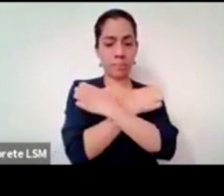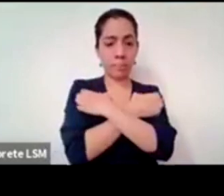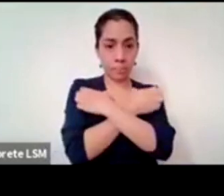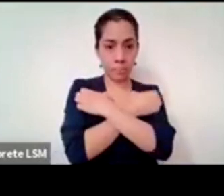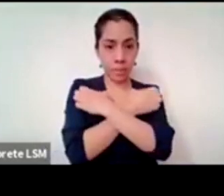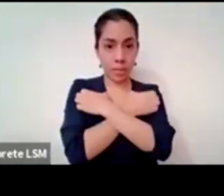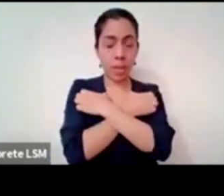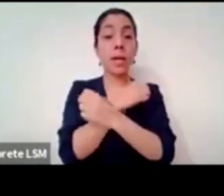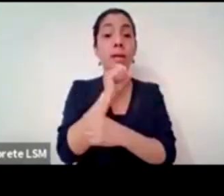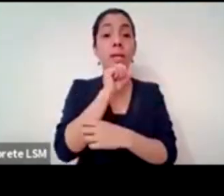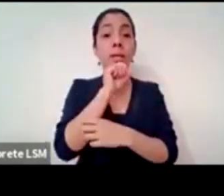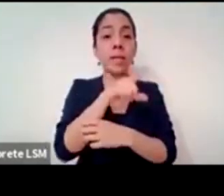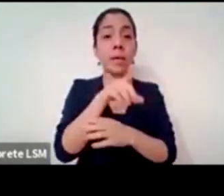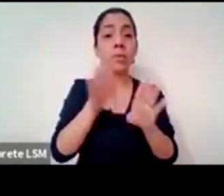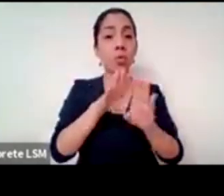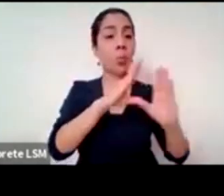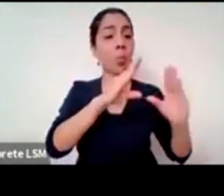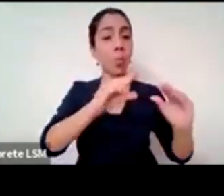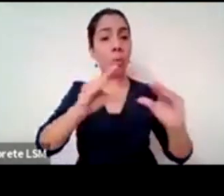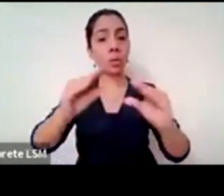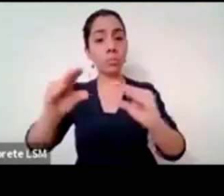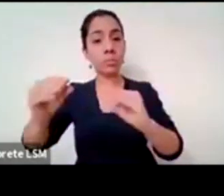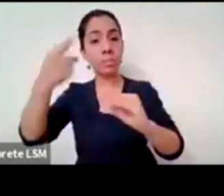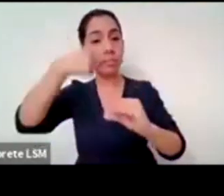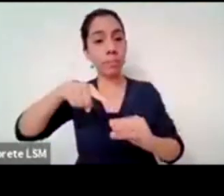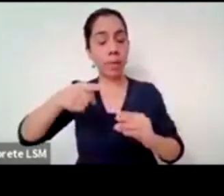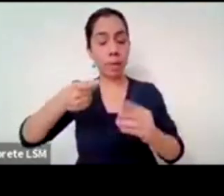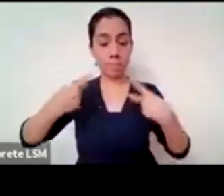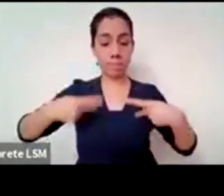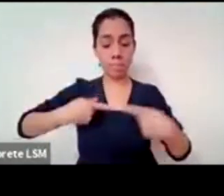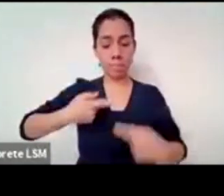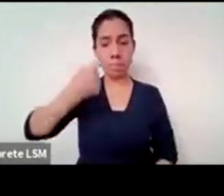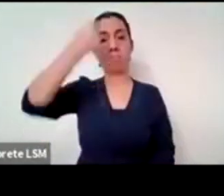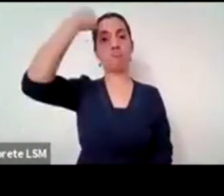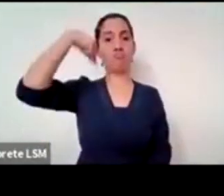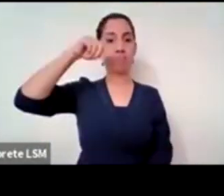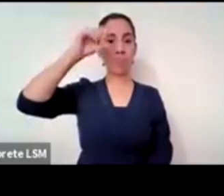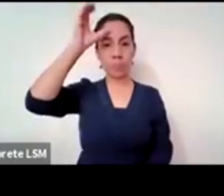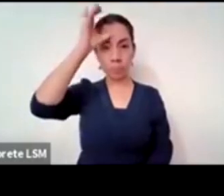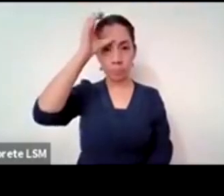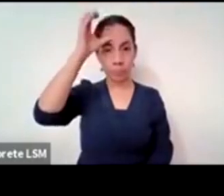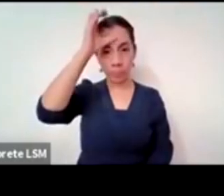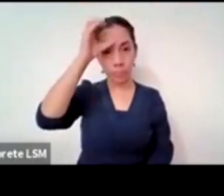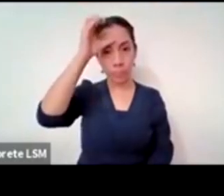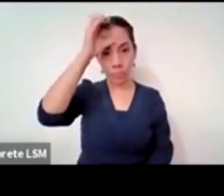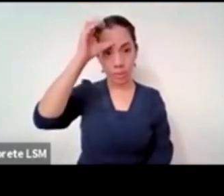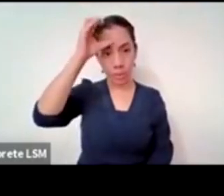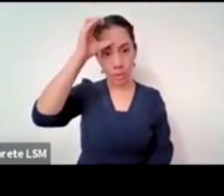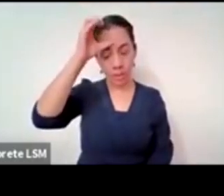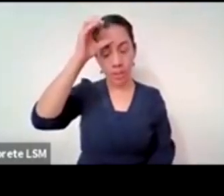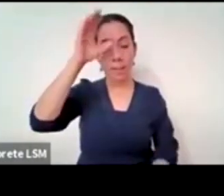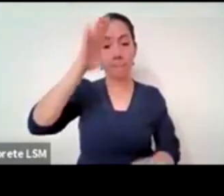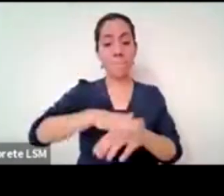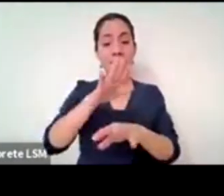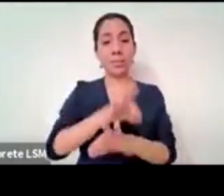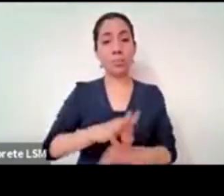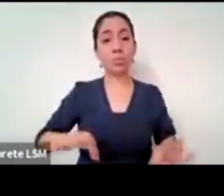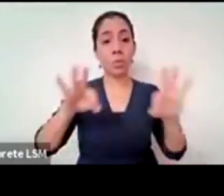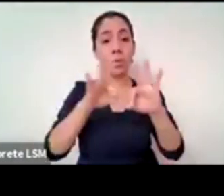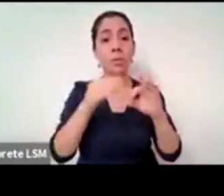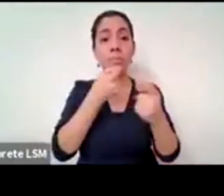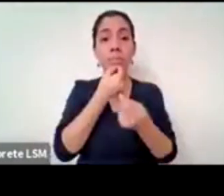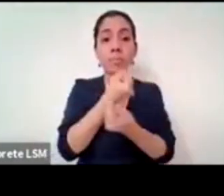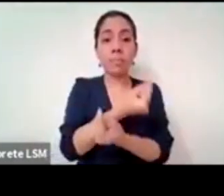conciencias y sobre todo en la época de la infancia ¿no? porque ¿cómo